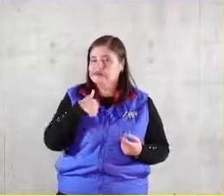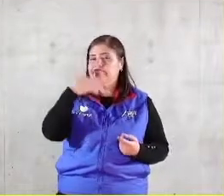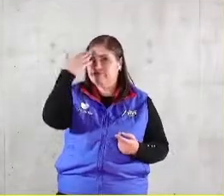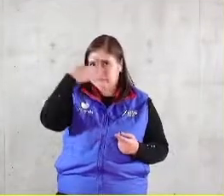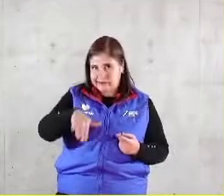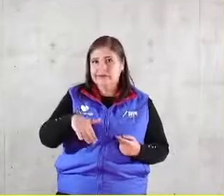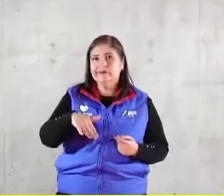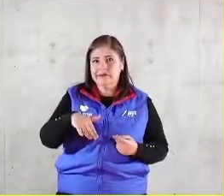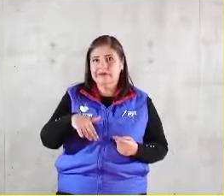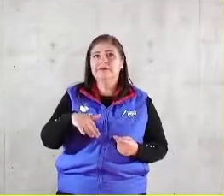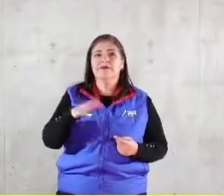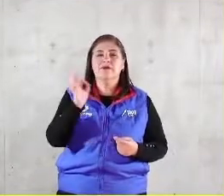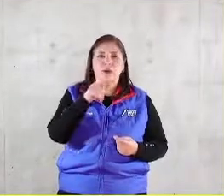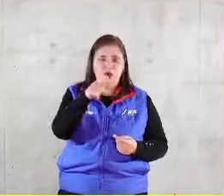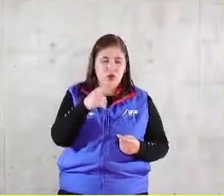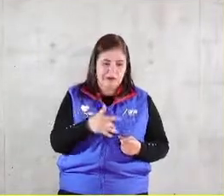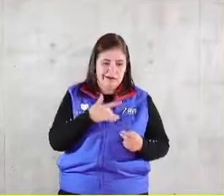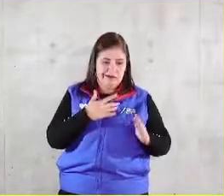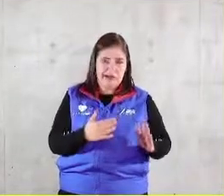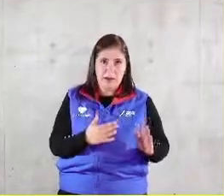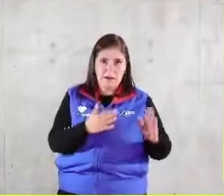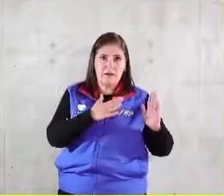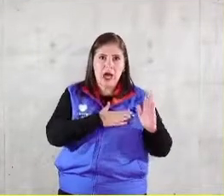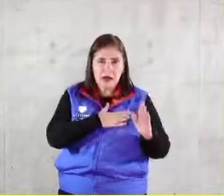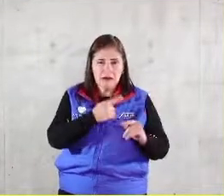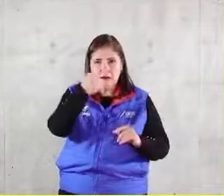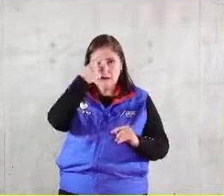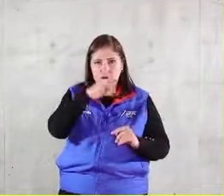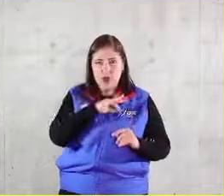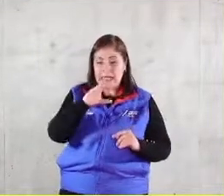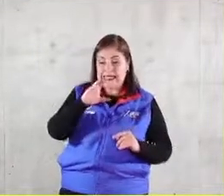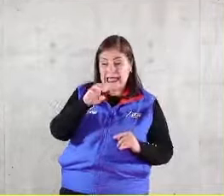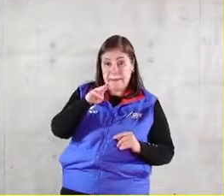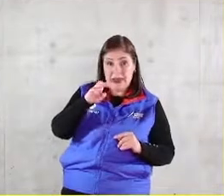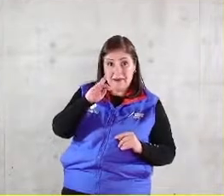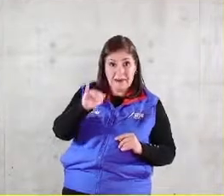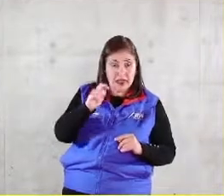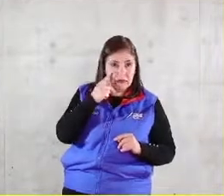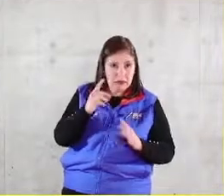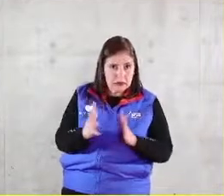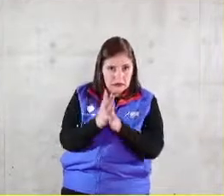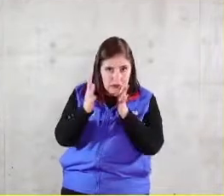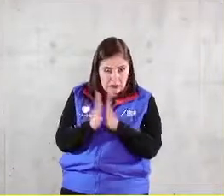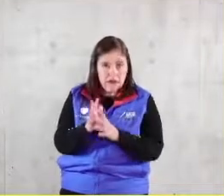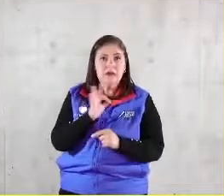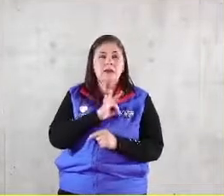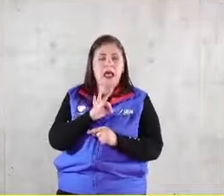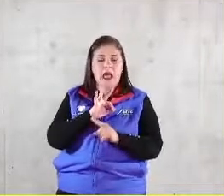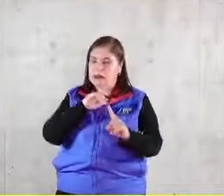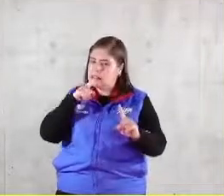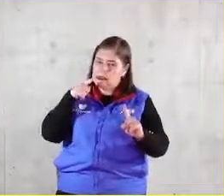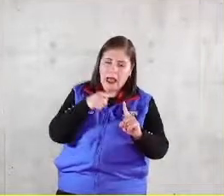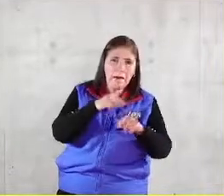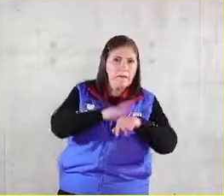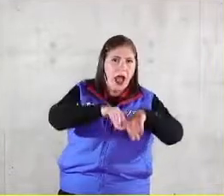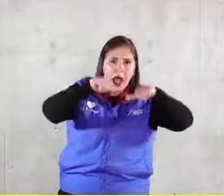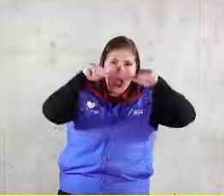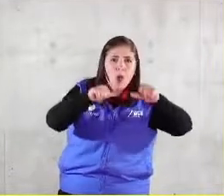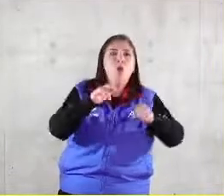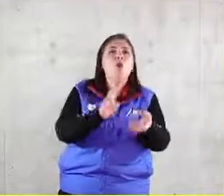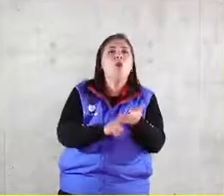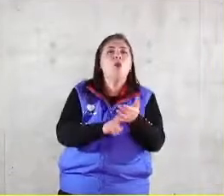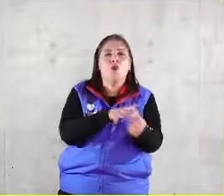digamos el compromiso de participar en CMFI han decidido poner a las personas en el centro ojalá y esta